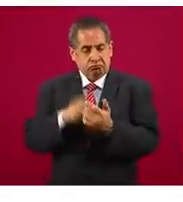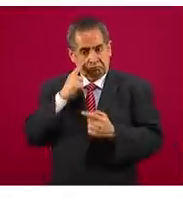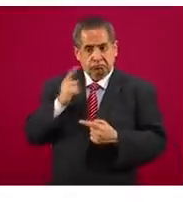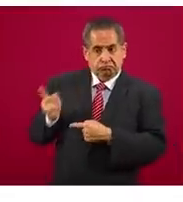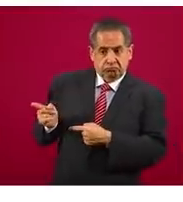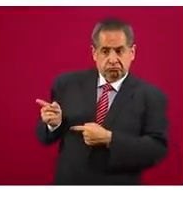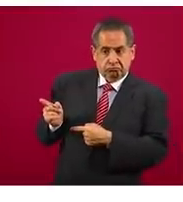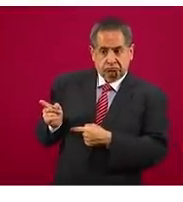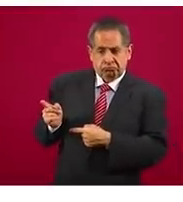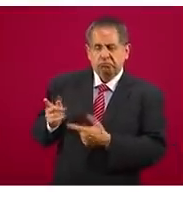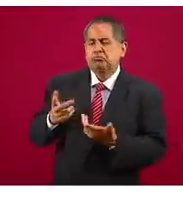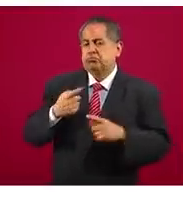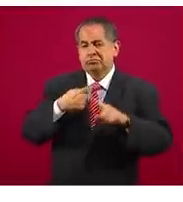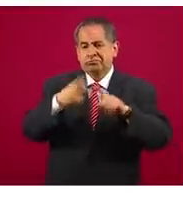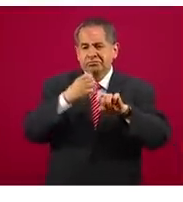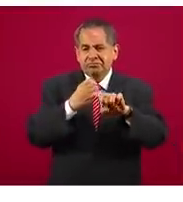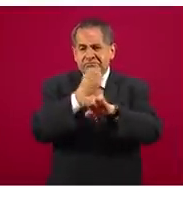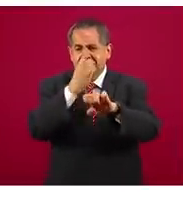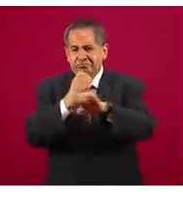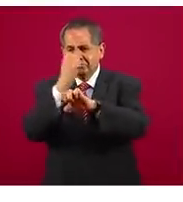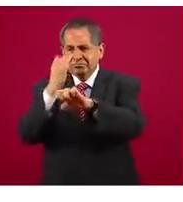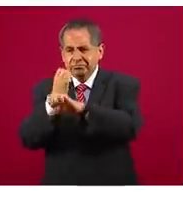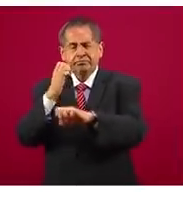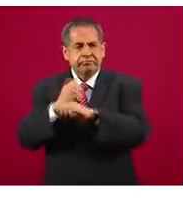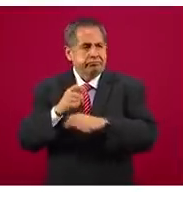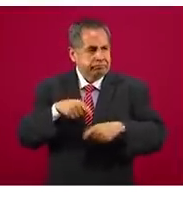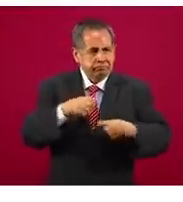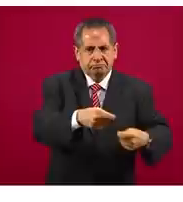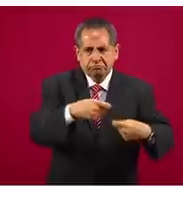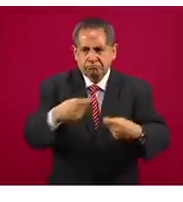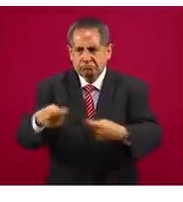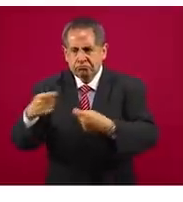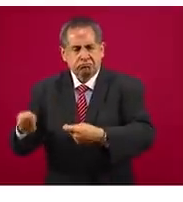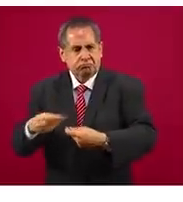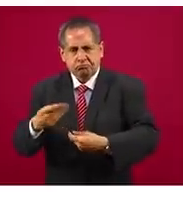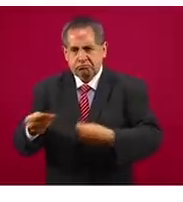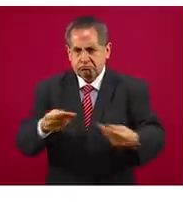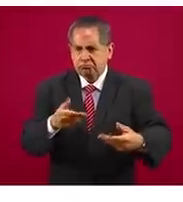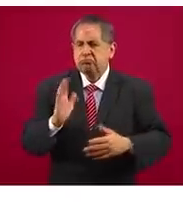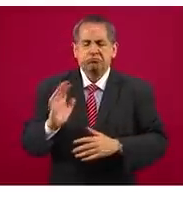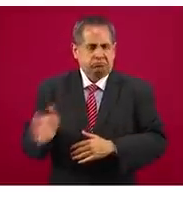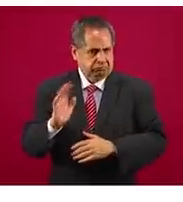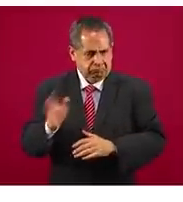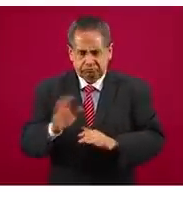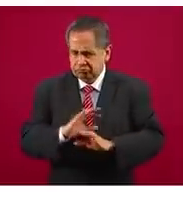distribuyeron estos vehículos. Esto le dio una